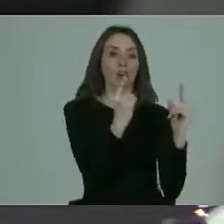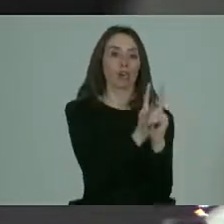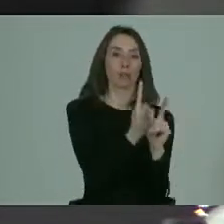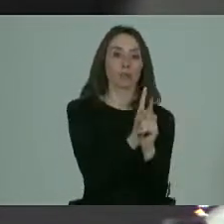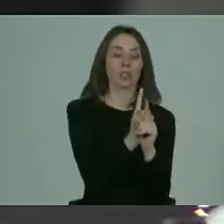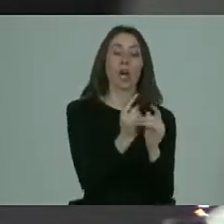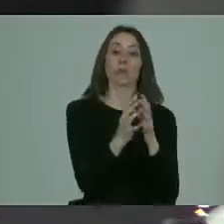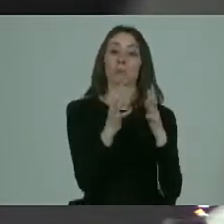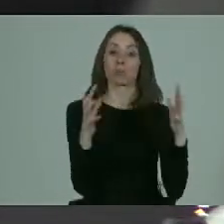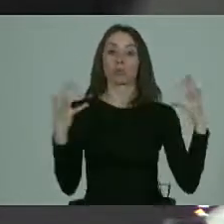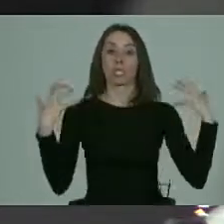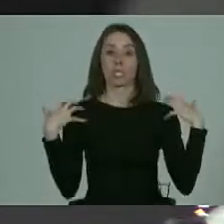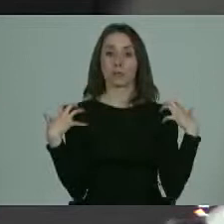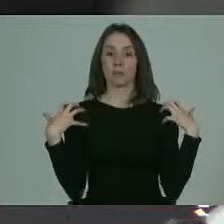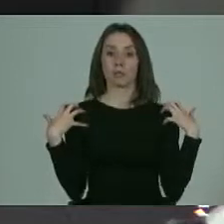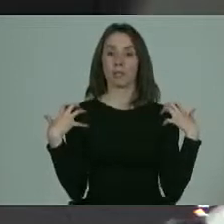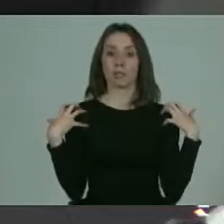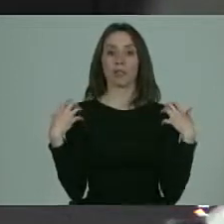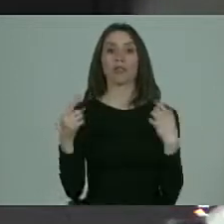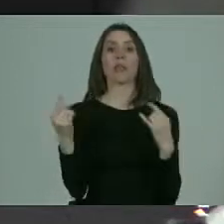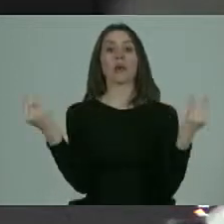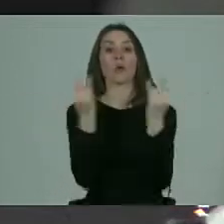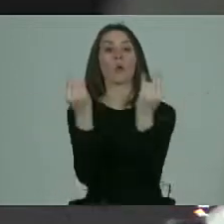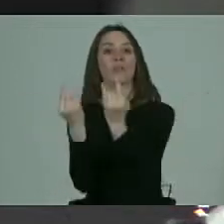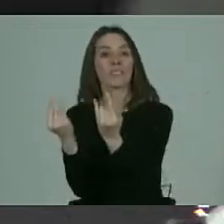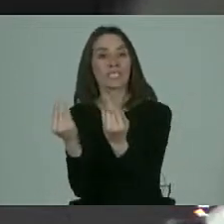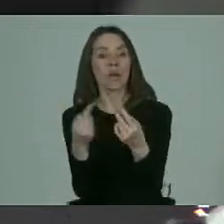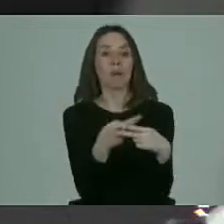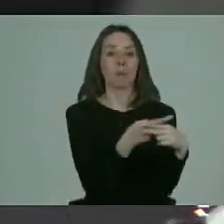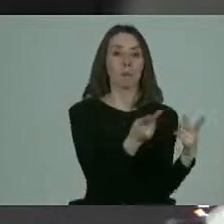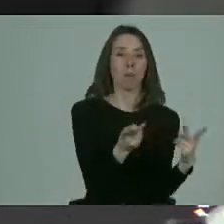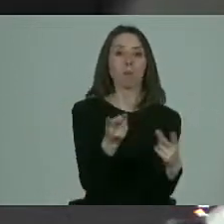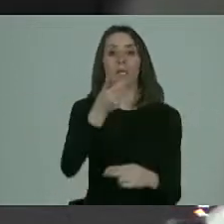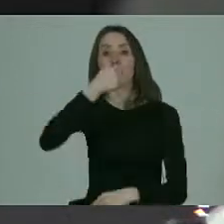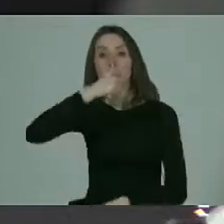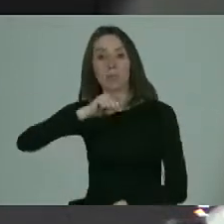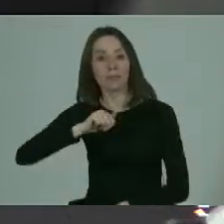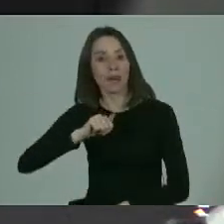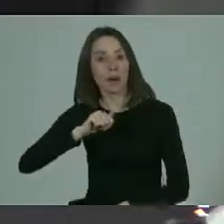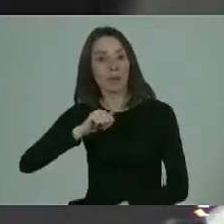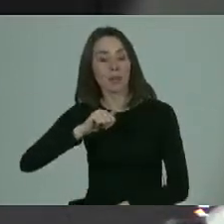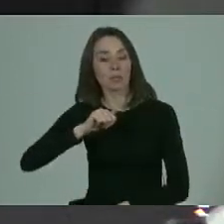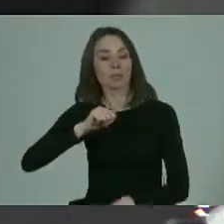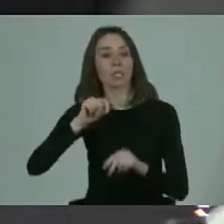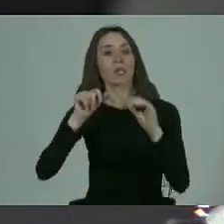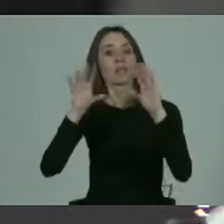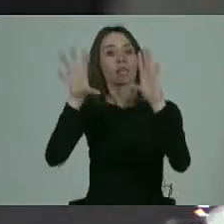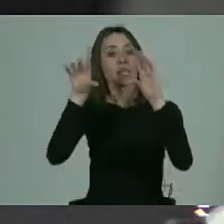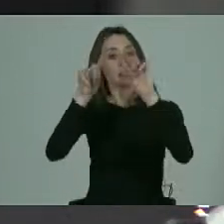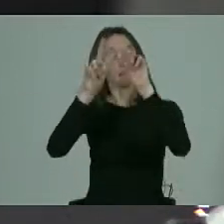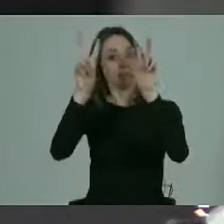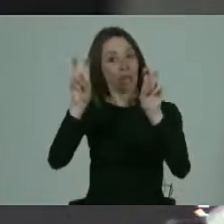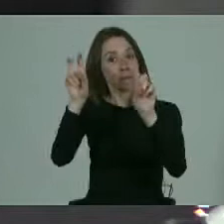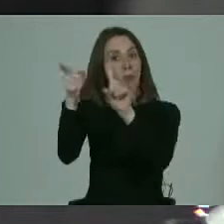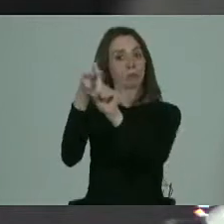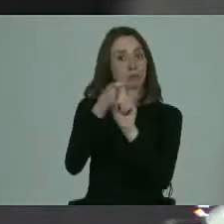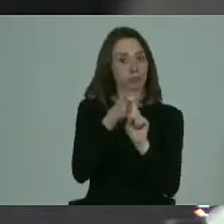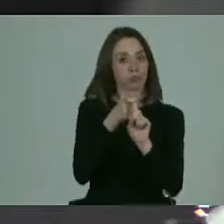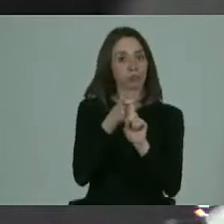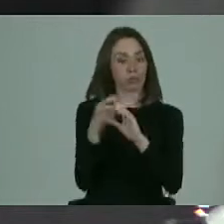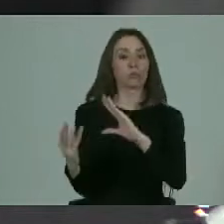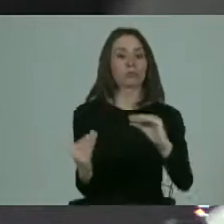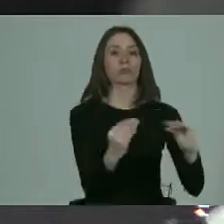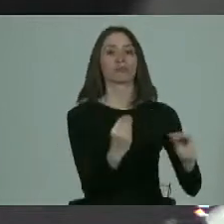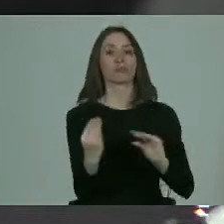altísima responsabilidad de parte de las universidades tanto públicas como privadas de tomar este tema y colocarlo sobre la mesa